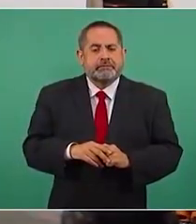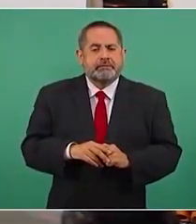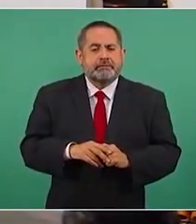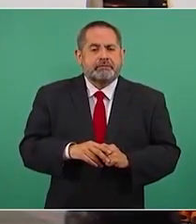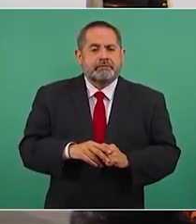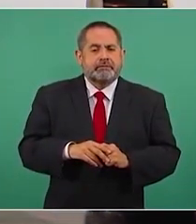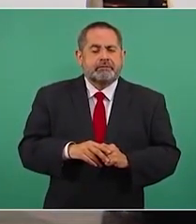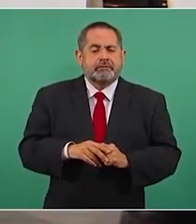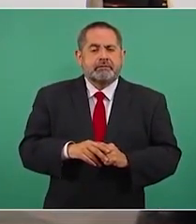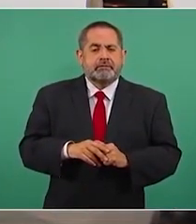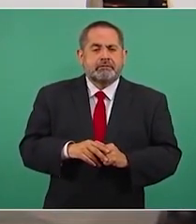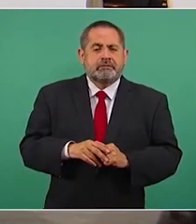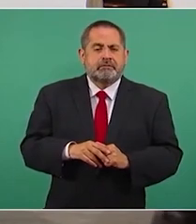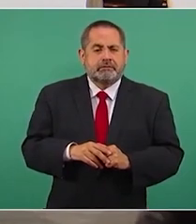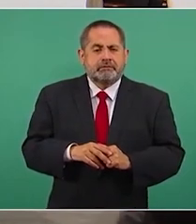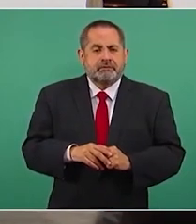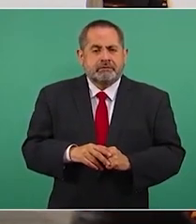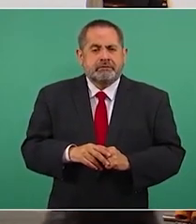Cuando